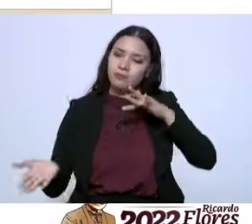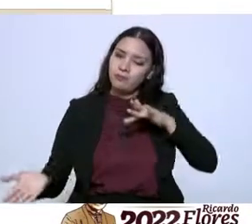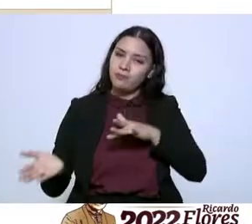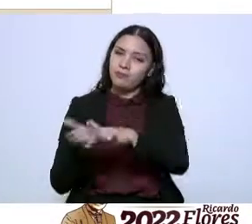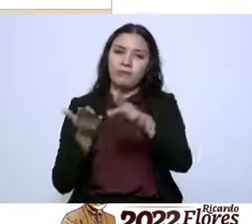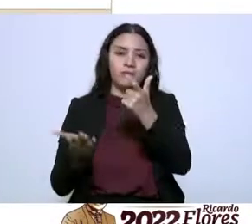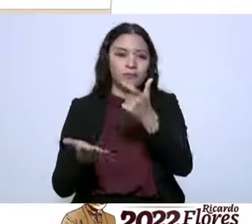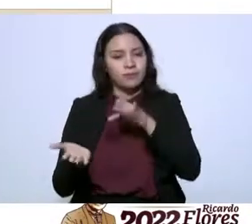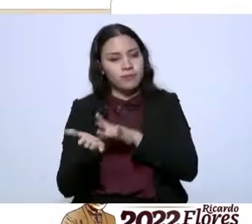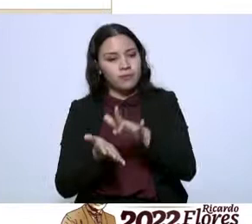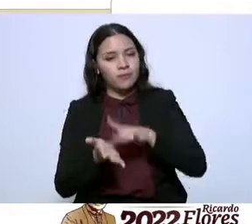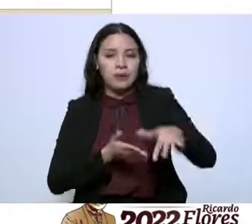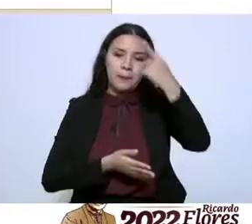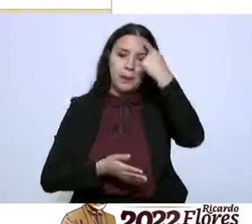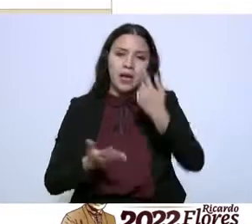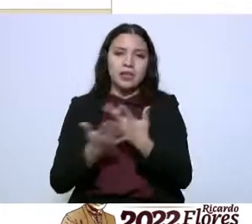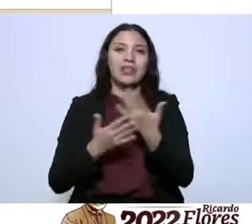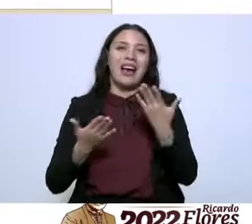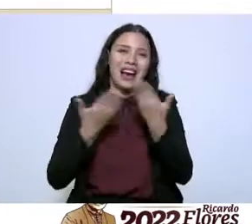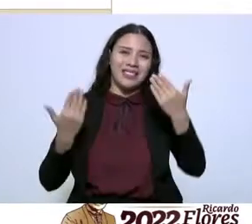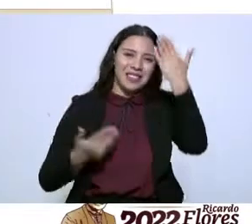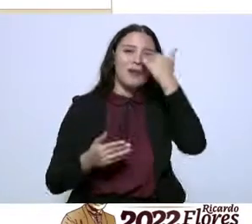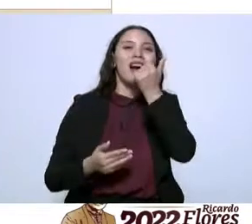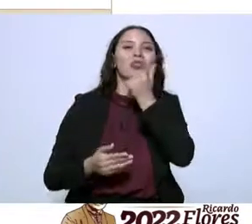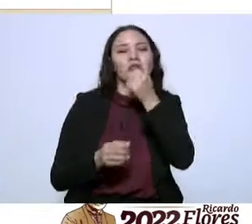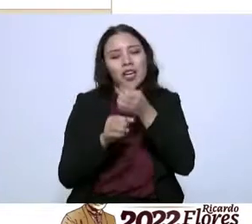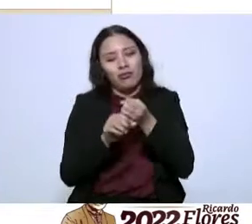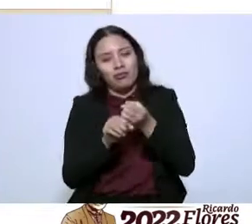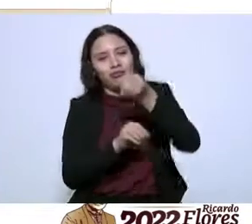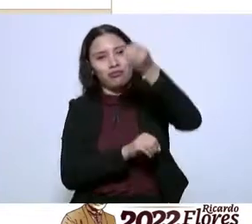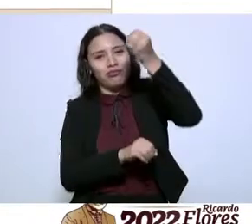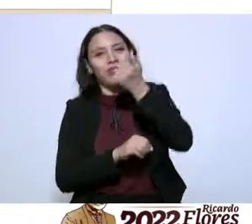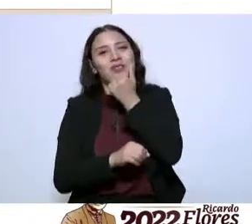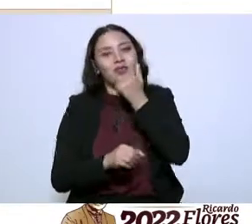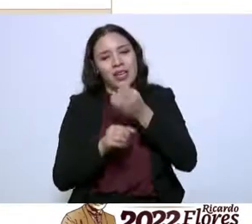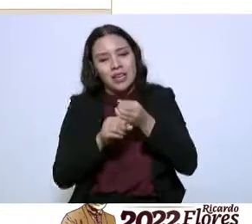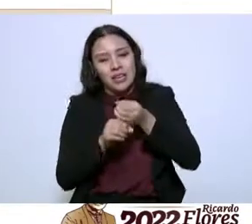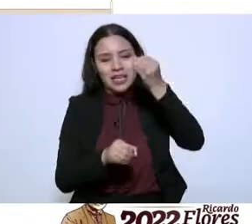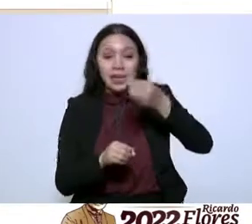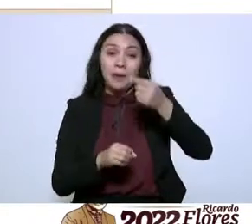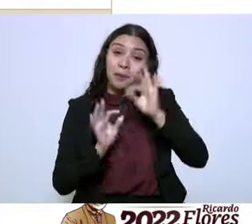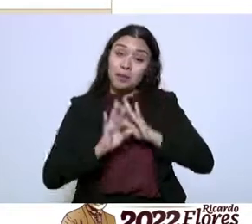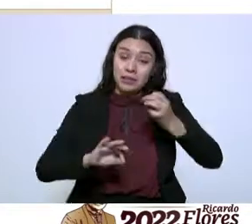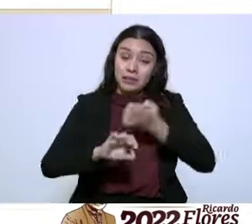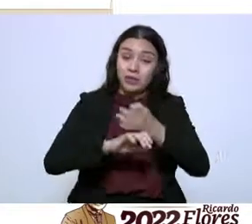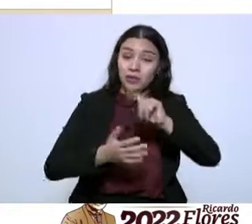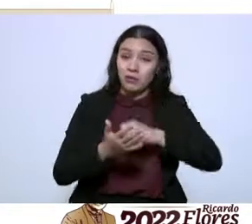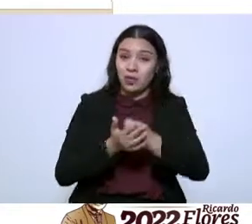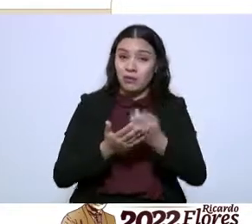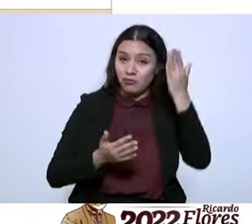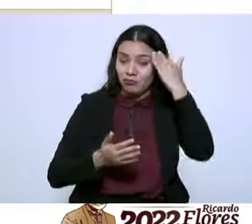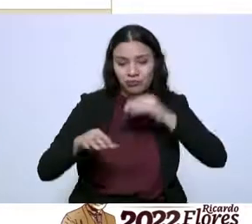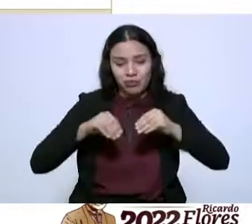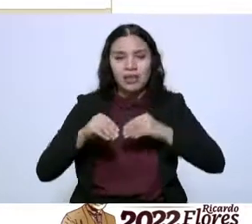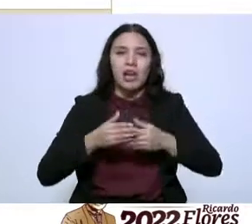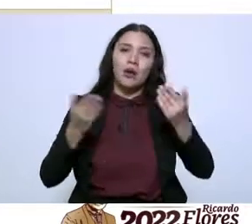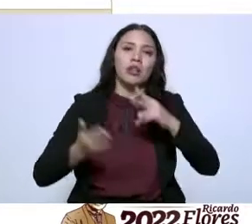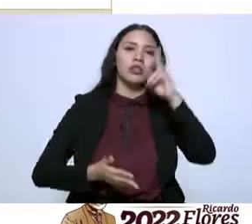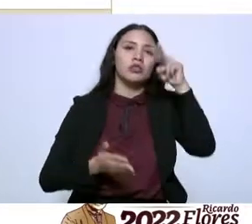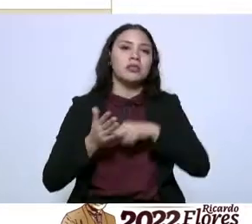pesos. En el caso de caña de azúcar, un cultivo muy importante para el Estado, también se han apoyado a 2 mil